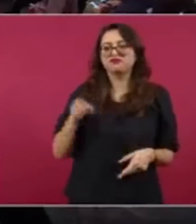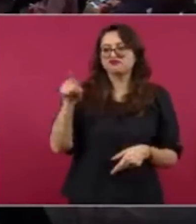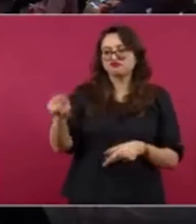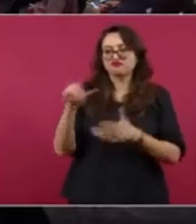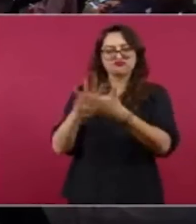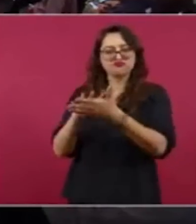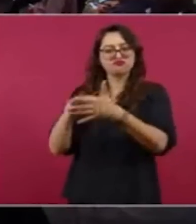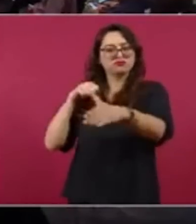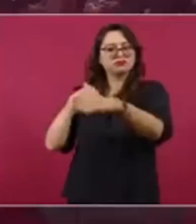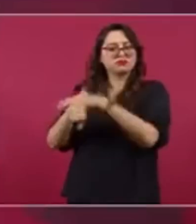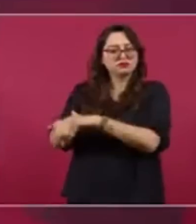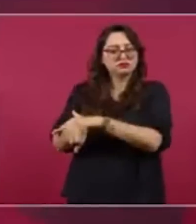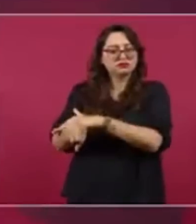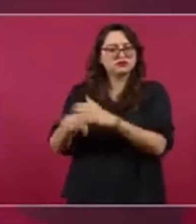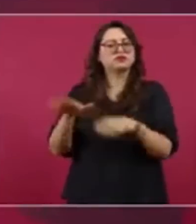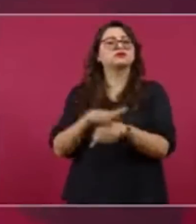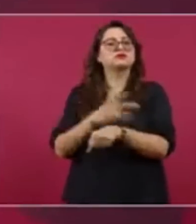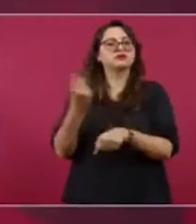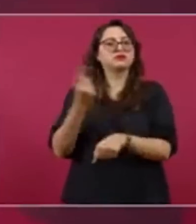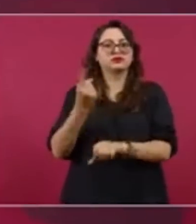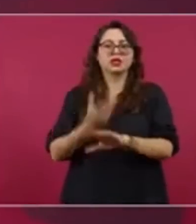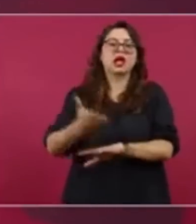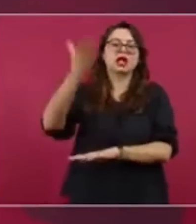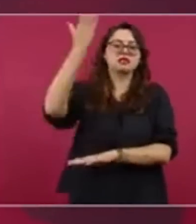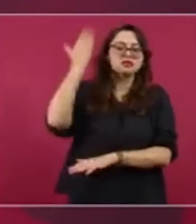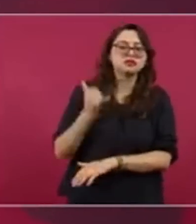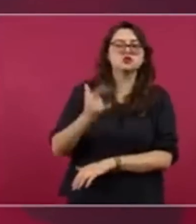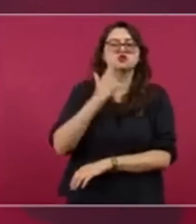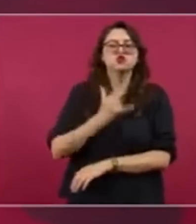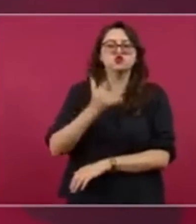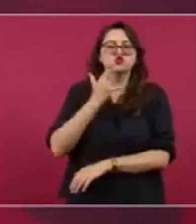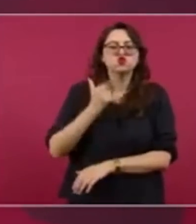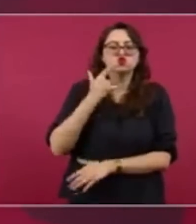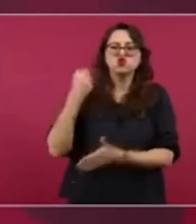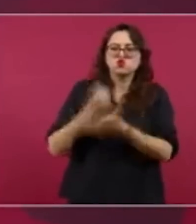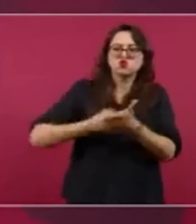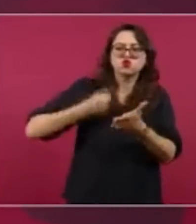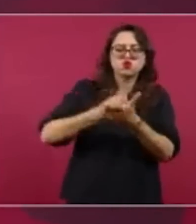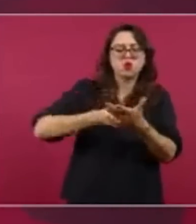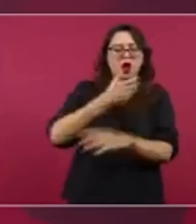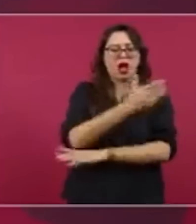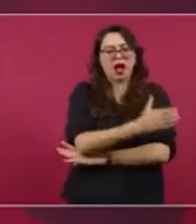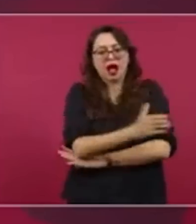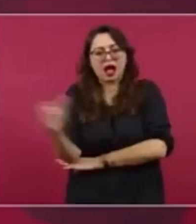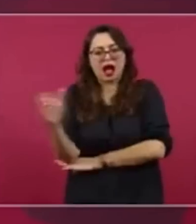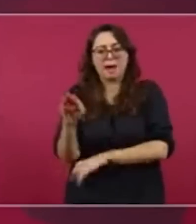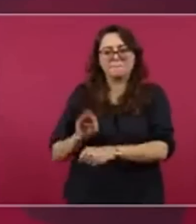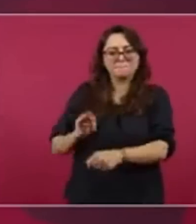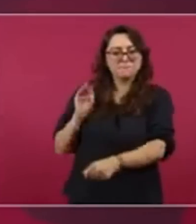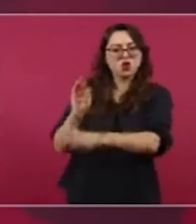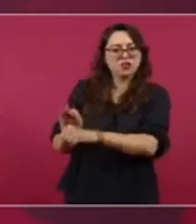campesino de la época de mayor